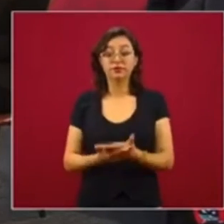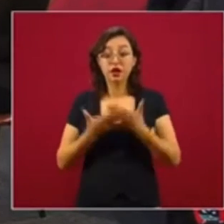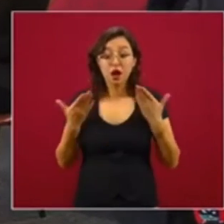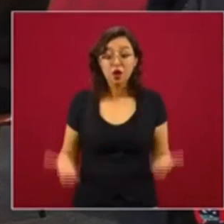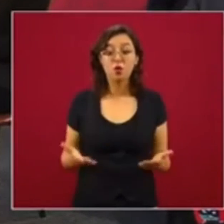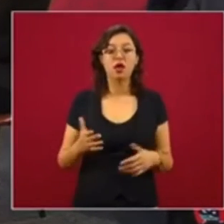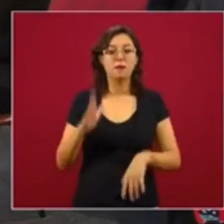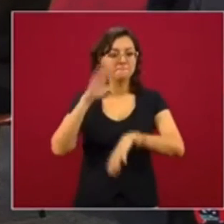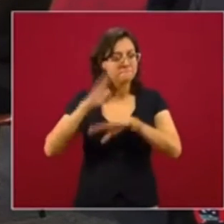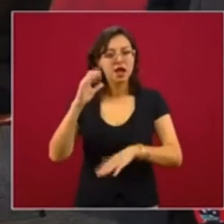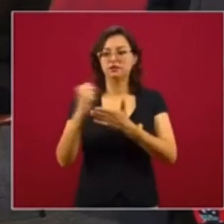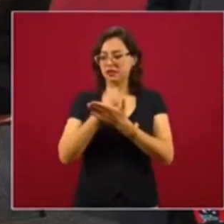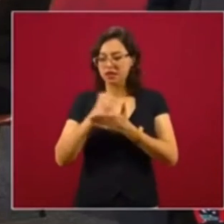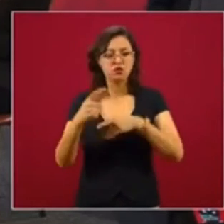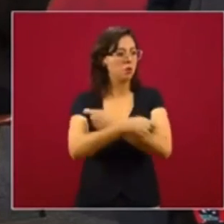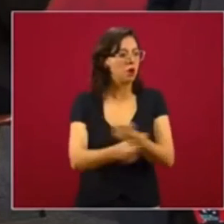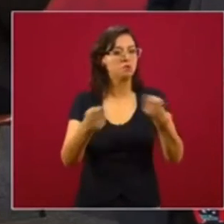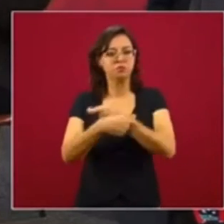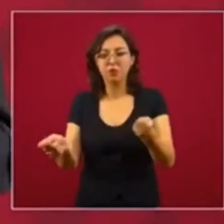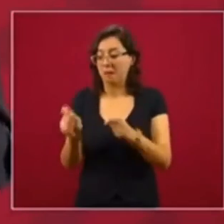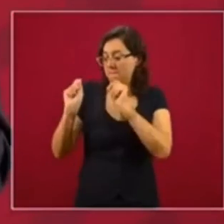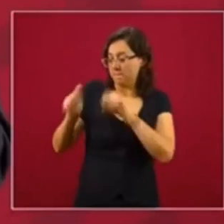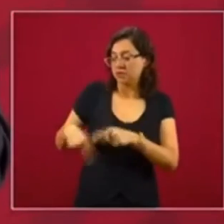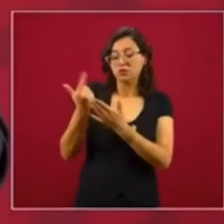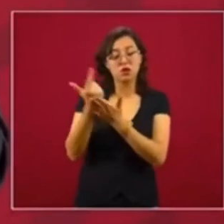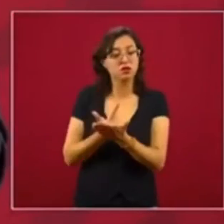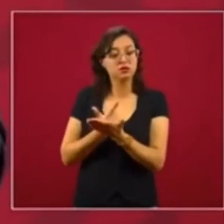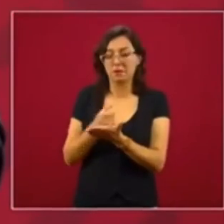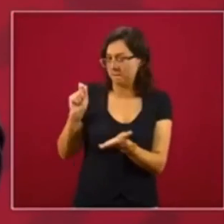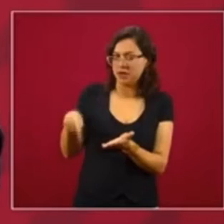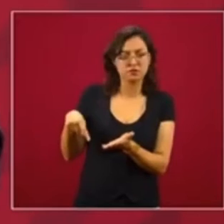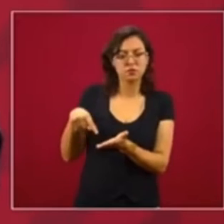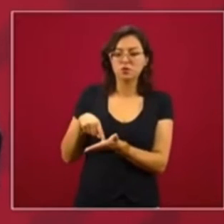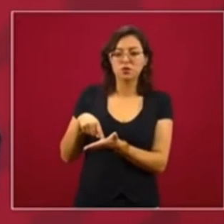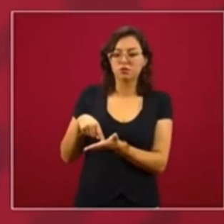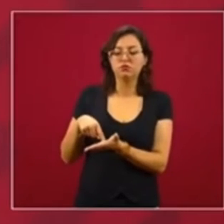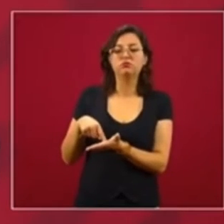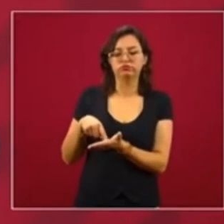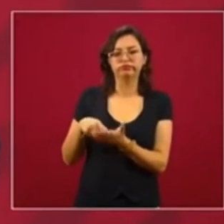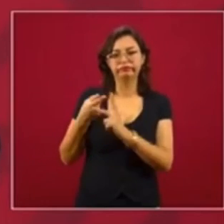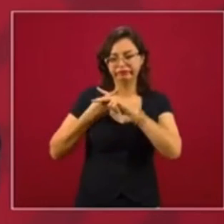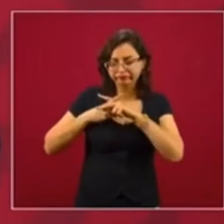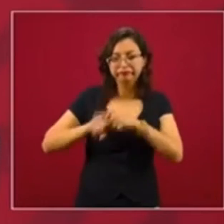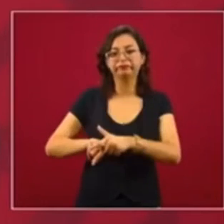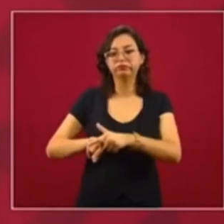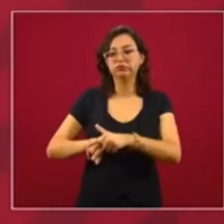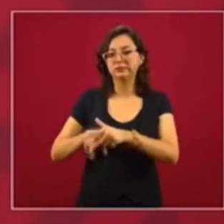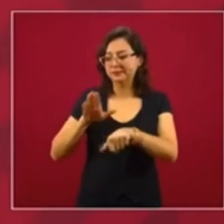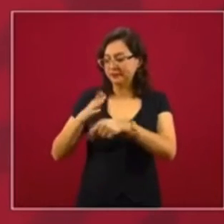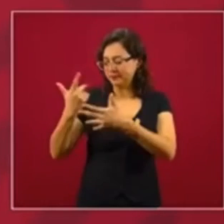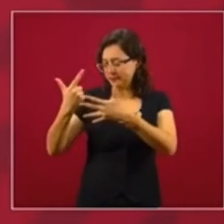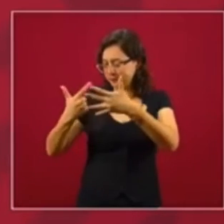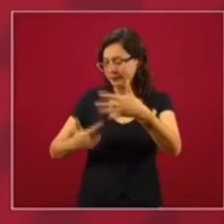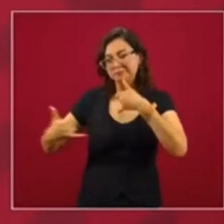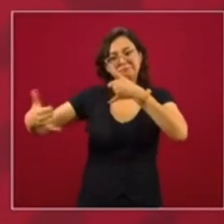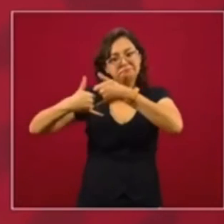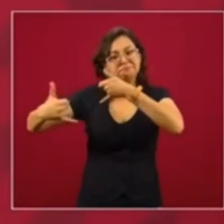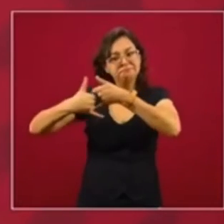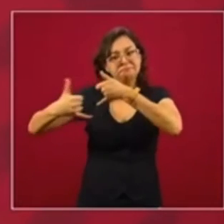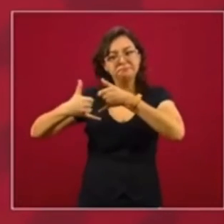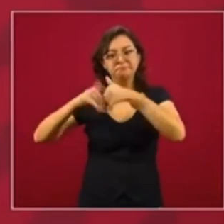el número de créditos, de ese censo se está partiendo. Es a los primeros que se les está hablando